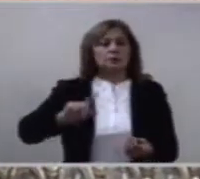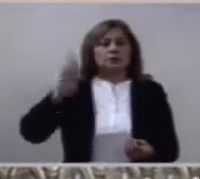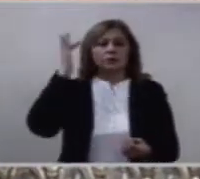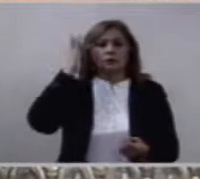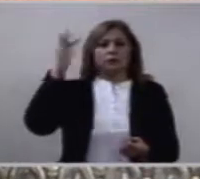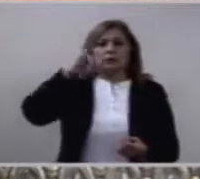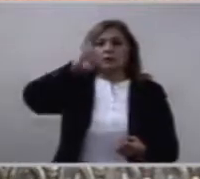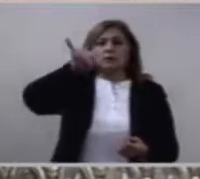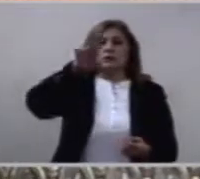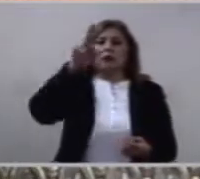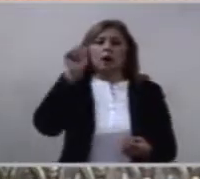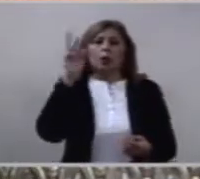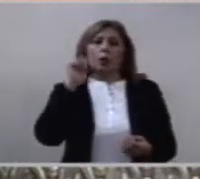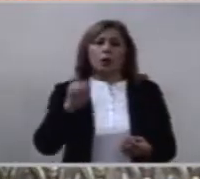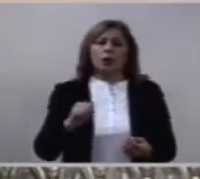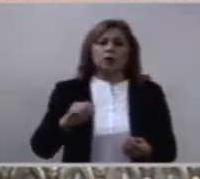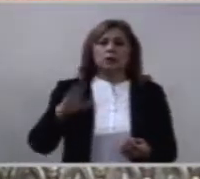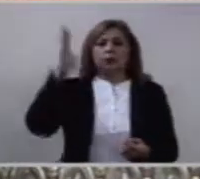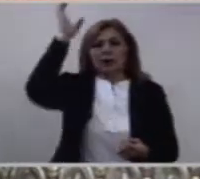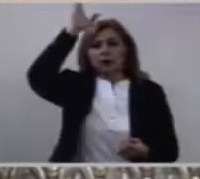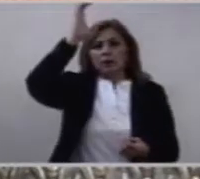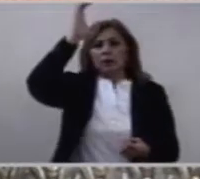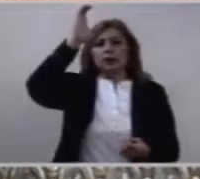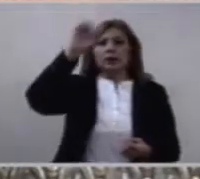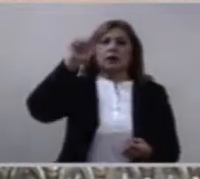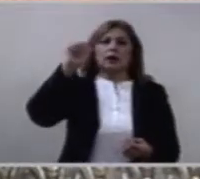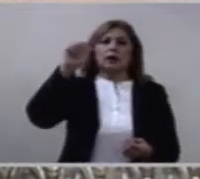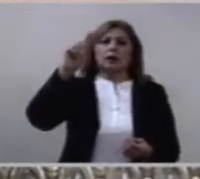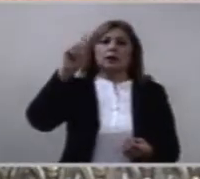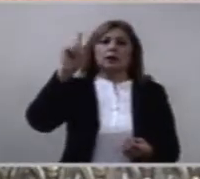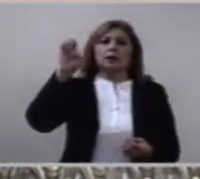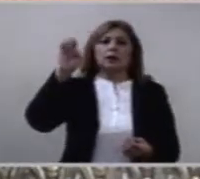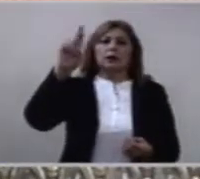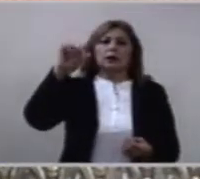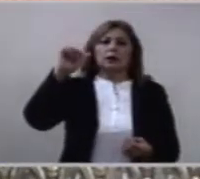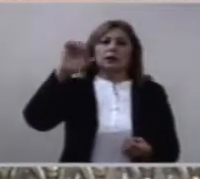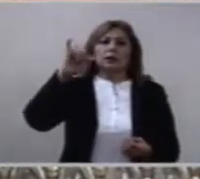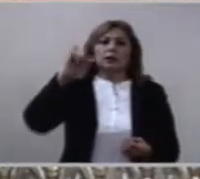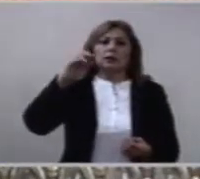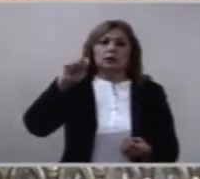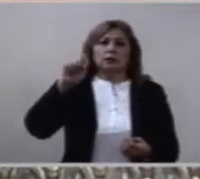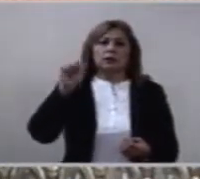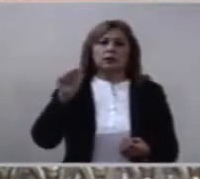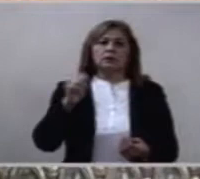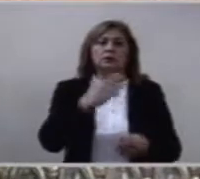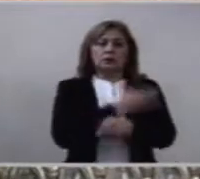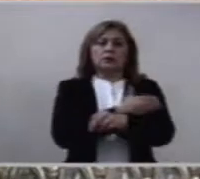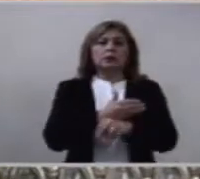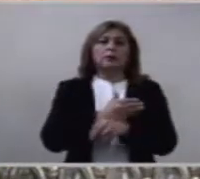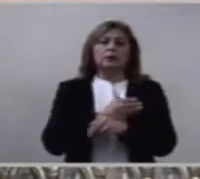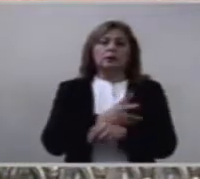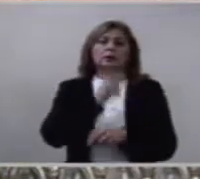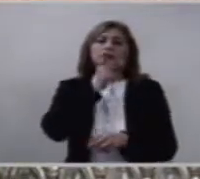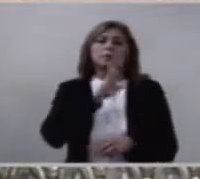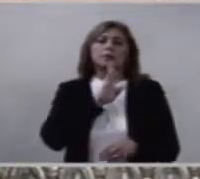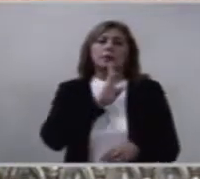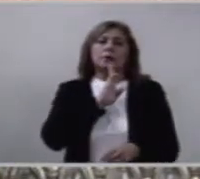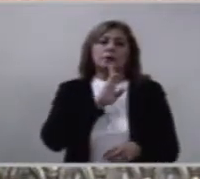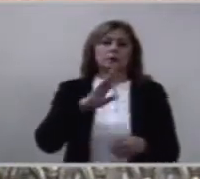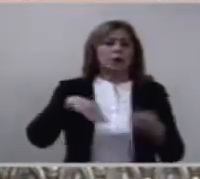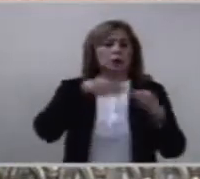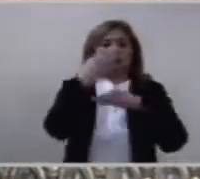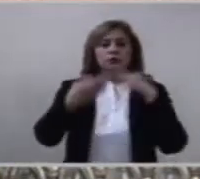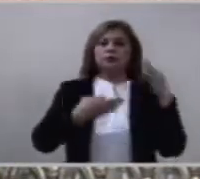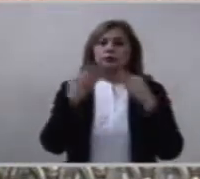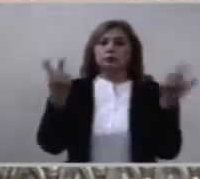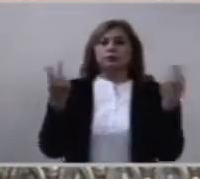Cadereyta que han venido a servir el altar acompañados de sus papás. A todos,